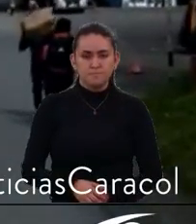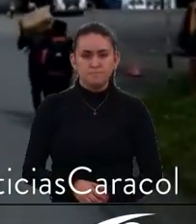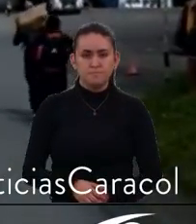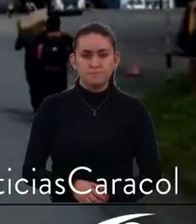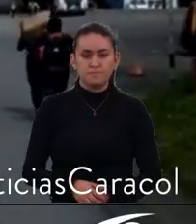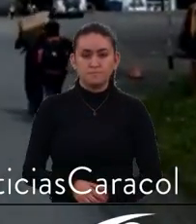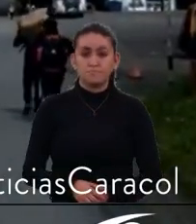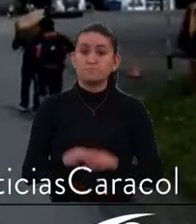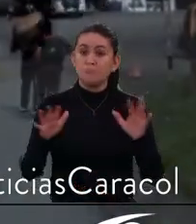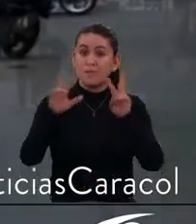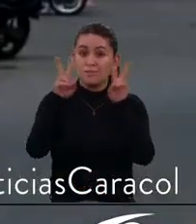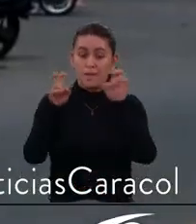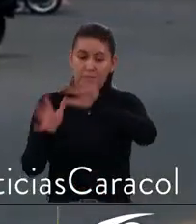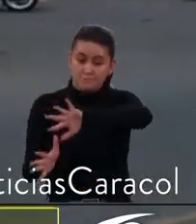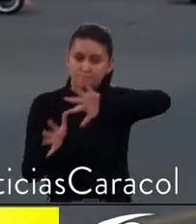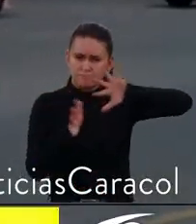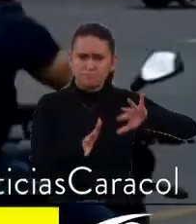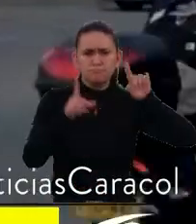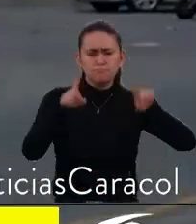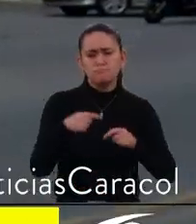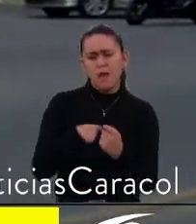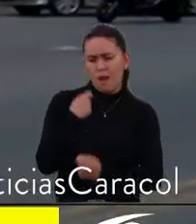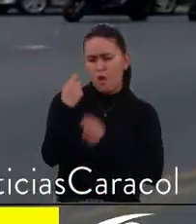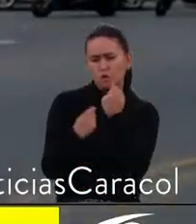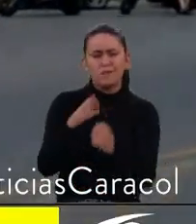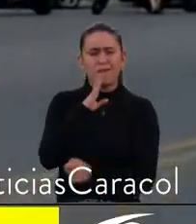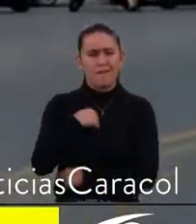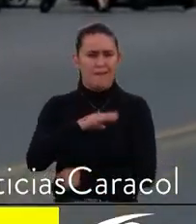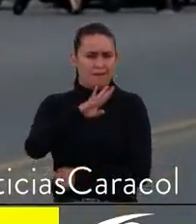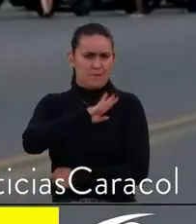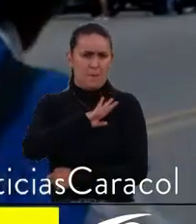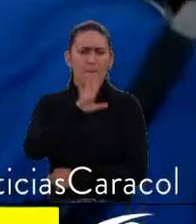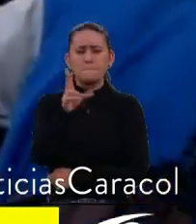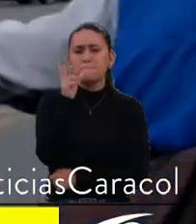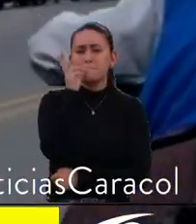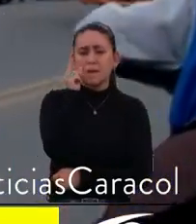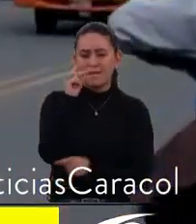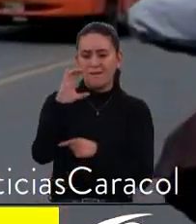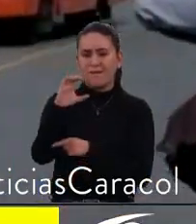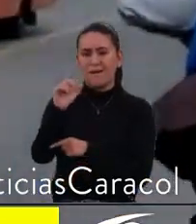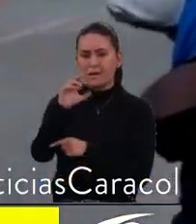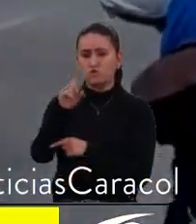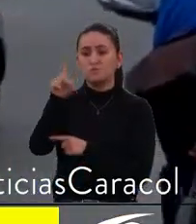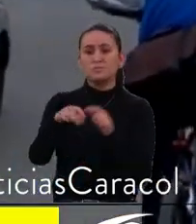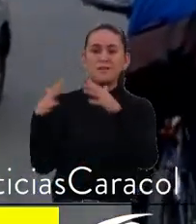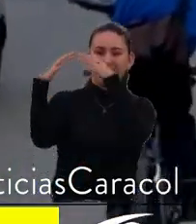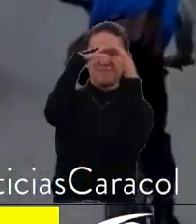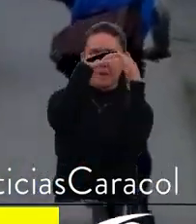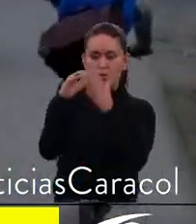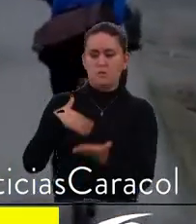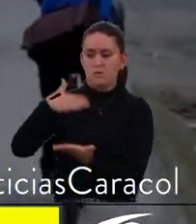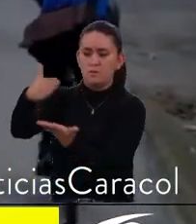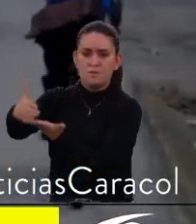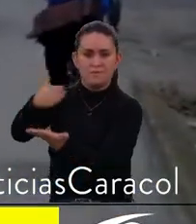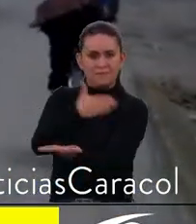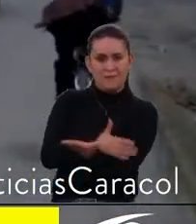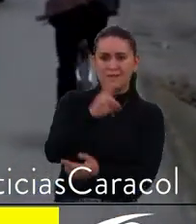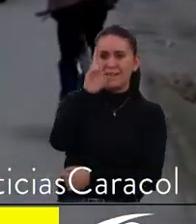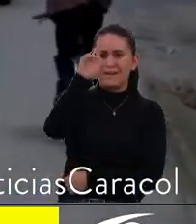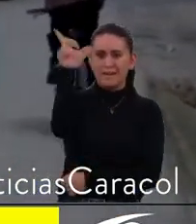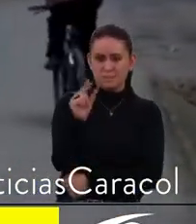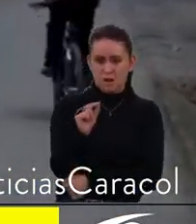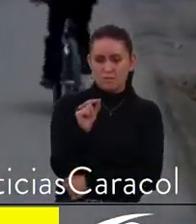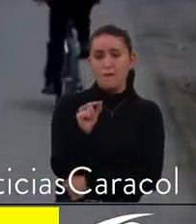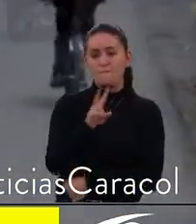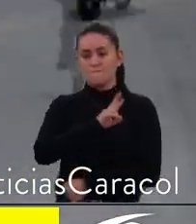Y cambiando de tema, luego de las negociaciones que desarrolló el alcalde de Pereira, Carlos Maya, con los camioneros que se encuentran en límites entre el departamento de Risaralda